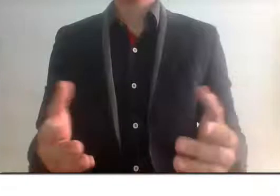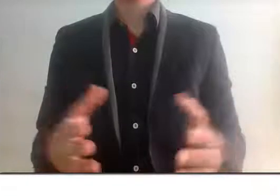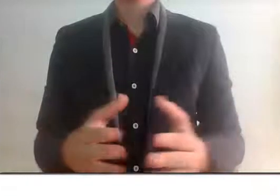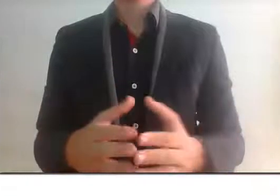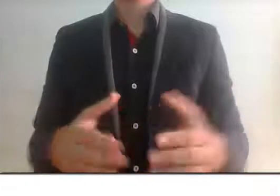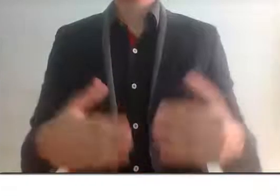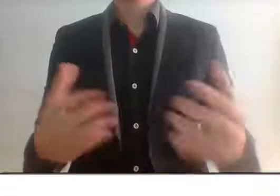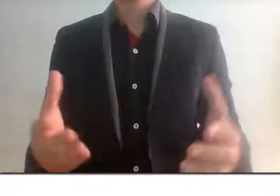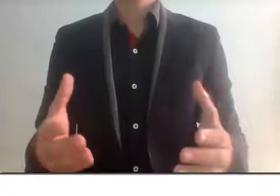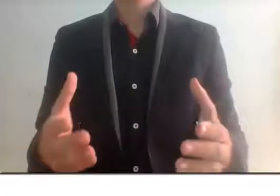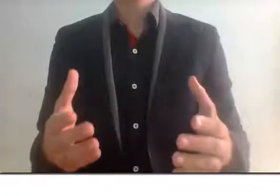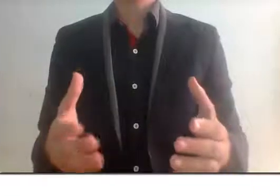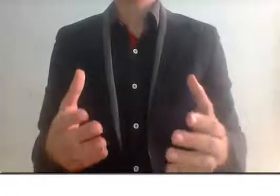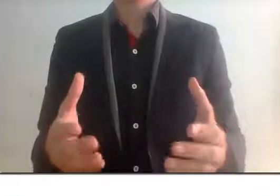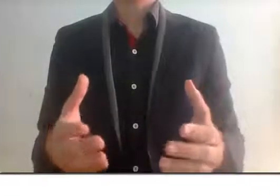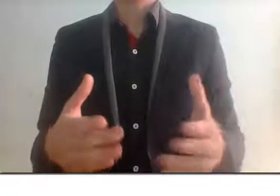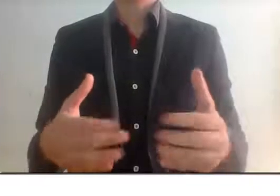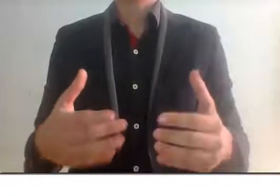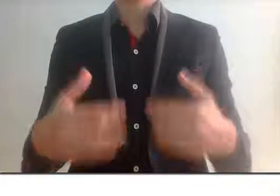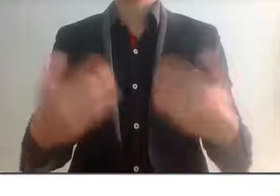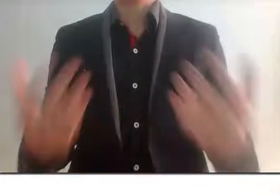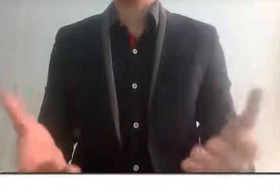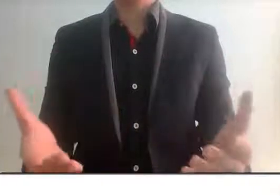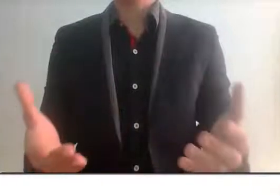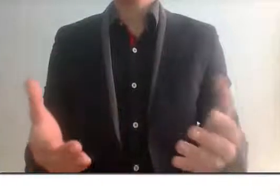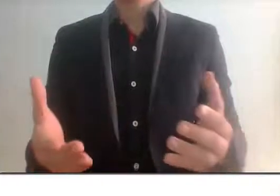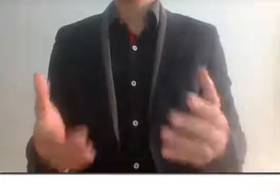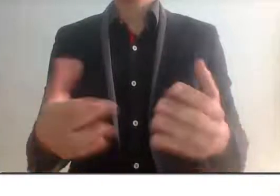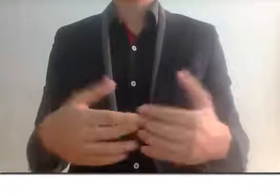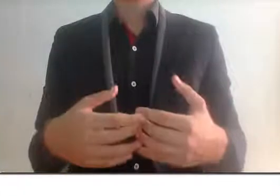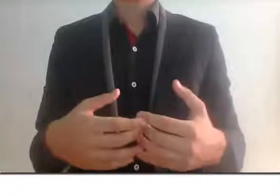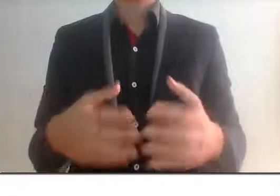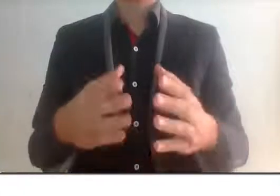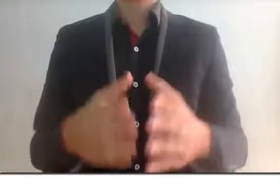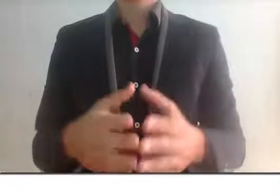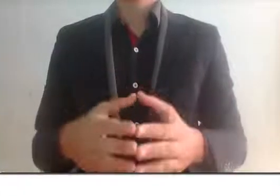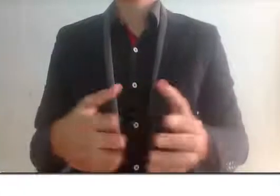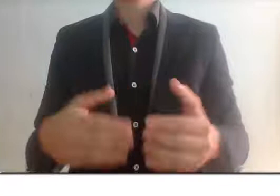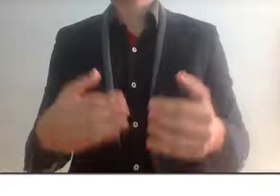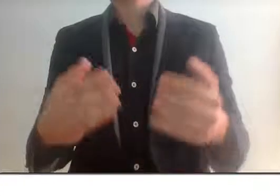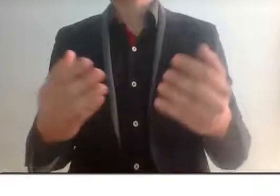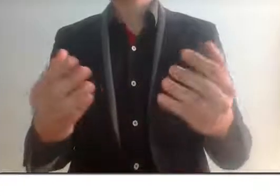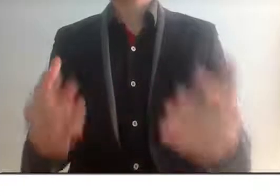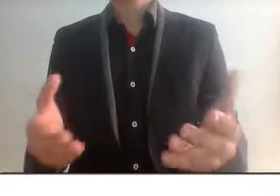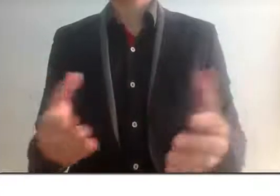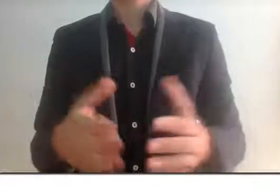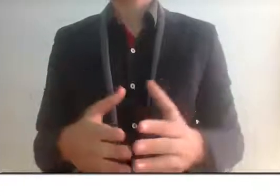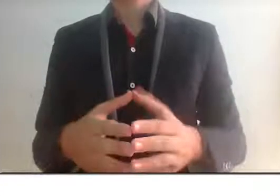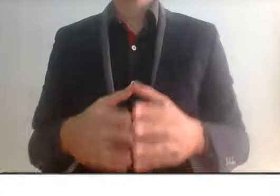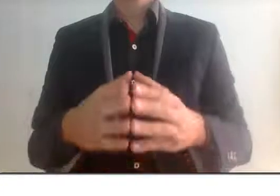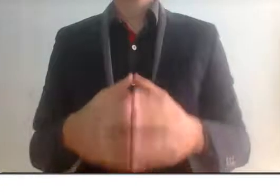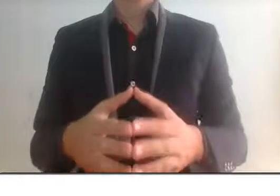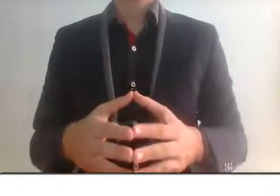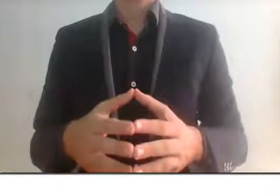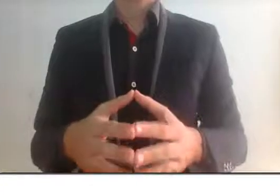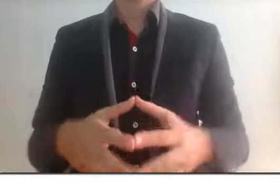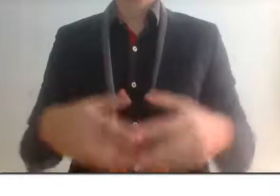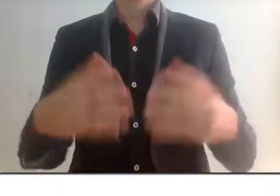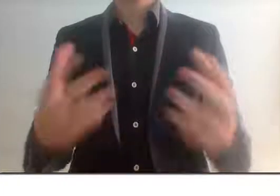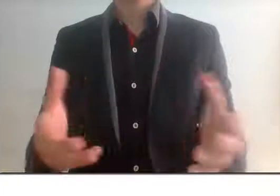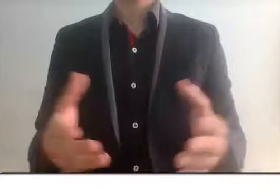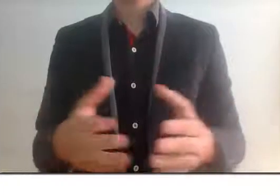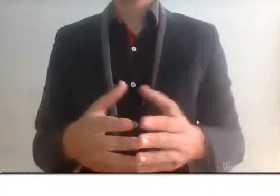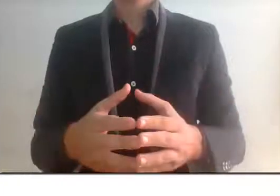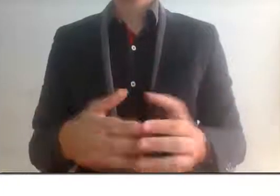necesitan, a lo mejor ciertas obras que no sean de carácter totalmente federal, como por ejemplo recordemos que el presidente Andrés Manuel López Obrador mencionó que